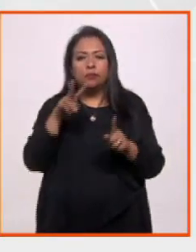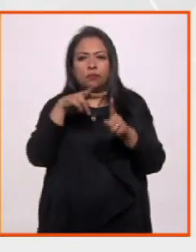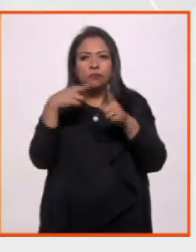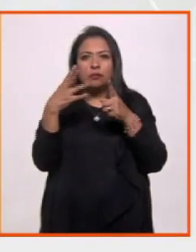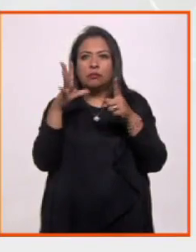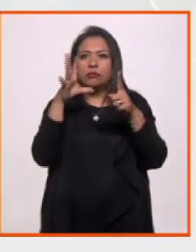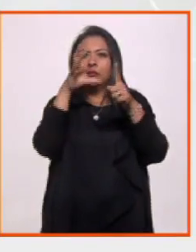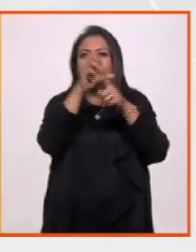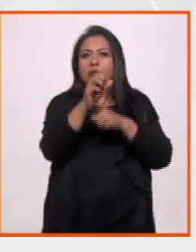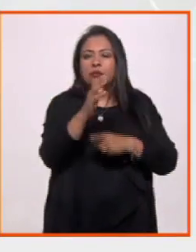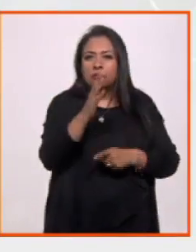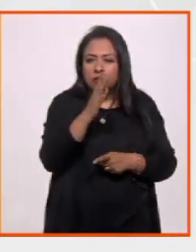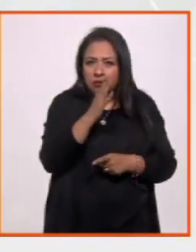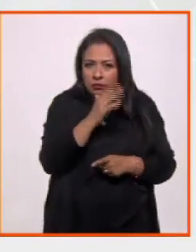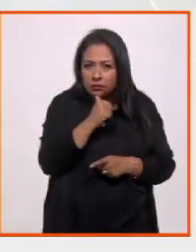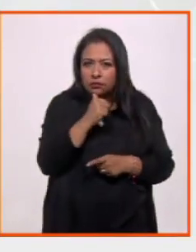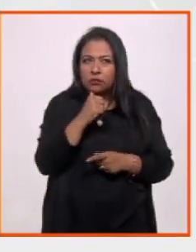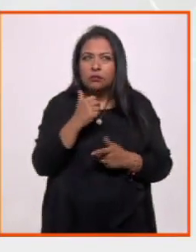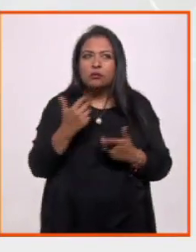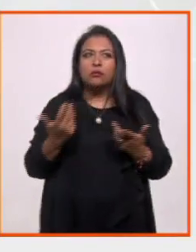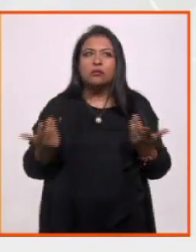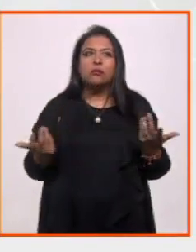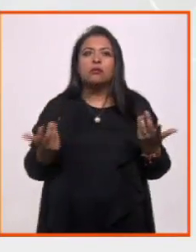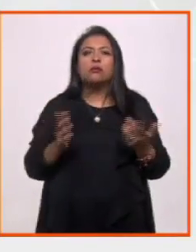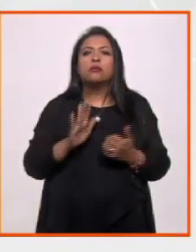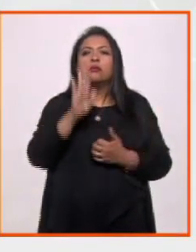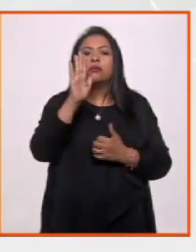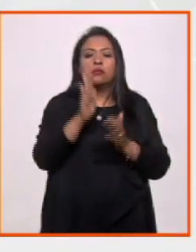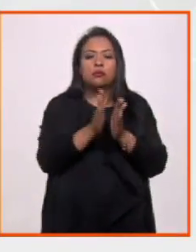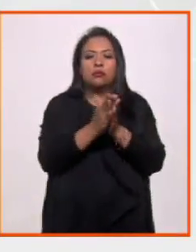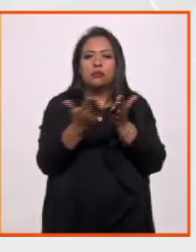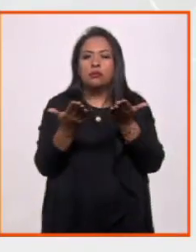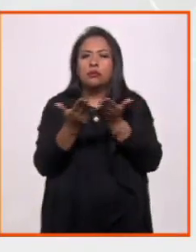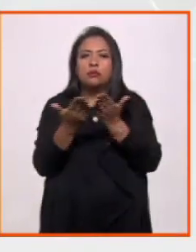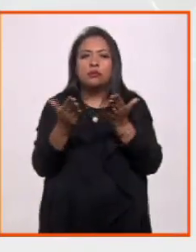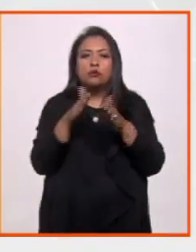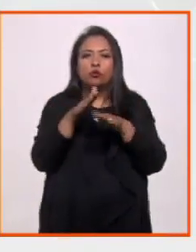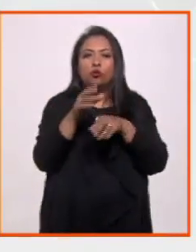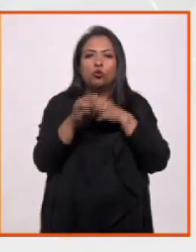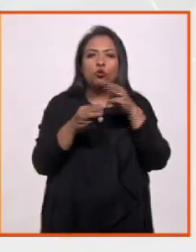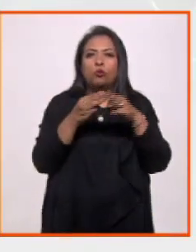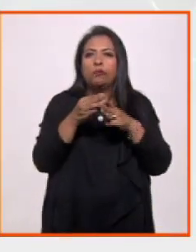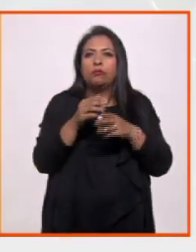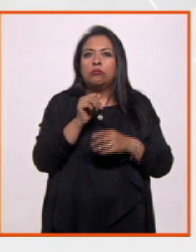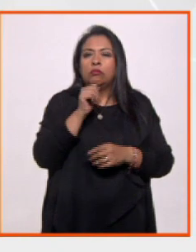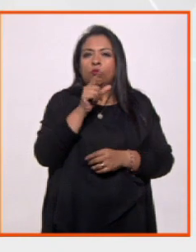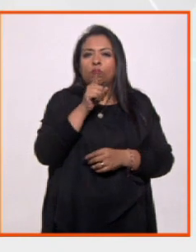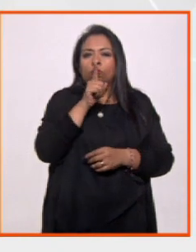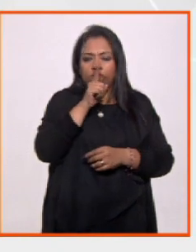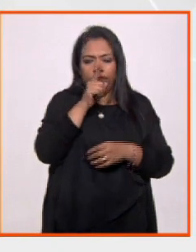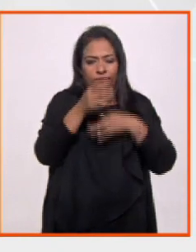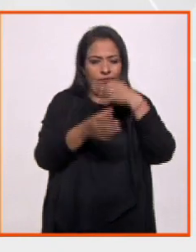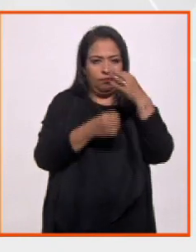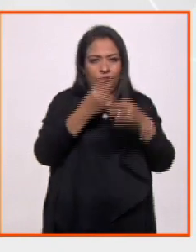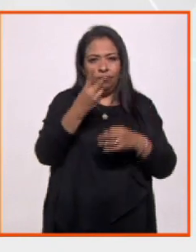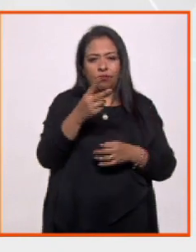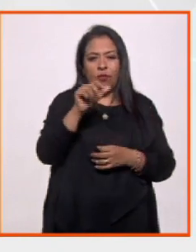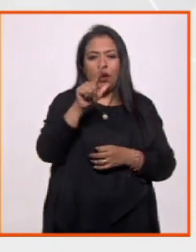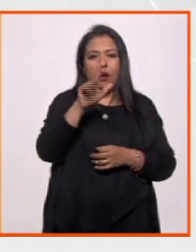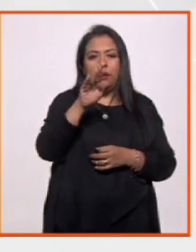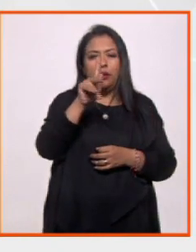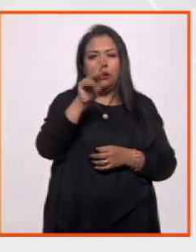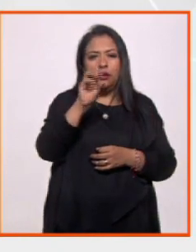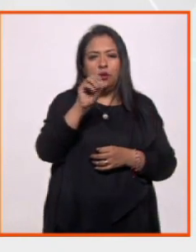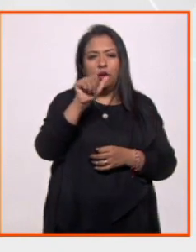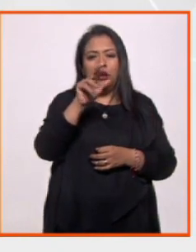inalcanzable, como si los libros no hablaran del mundo, ¿no? Noticias 22, Alberto